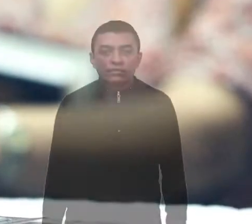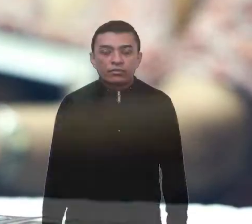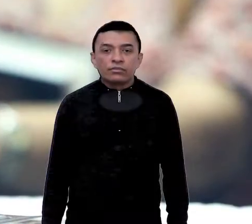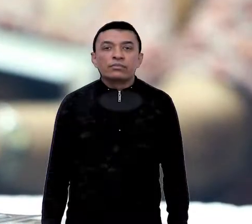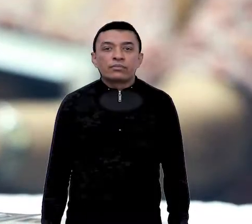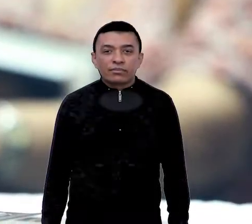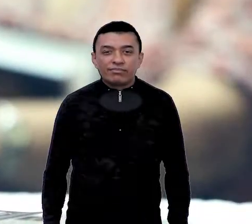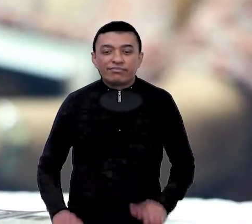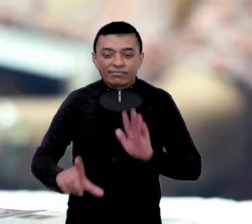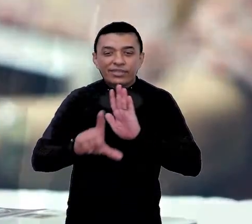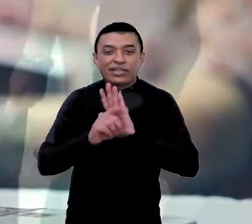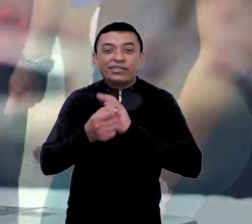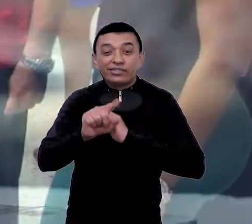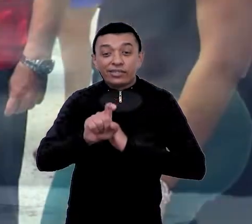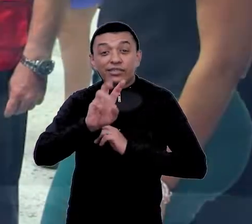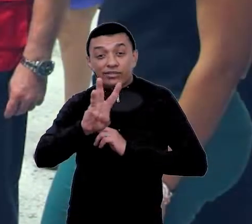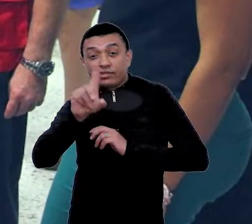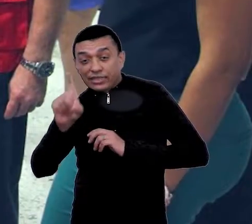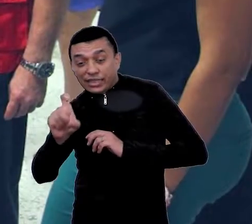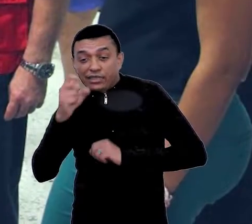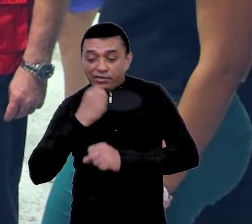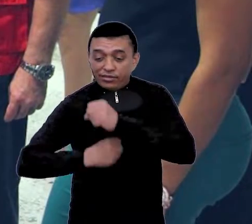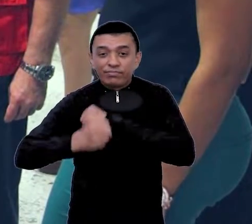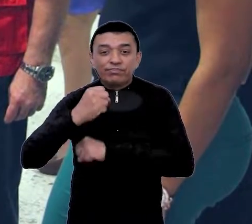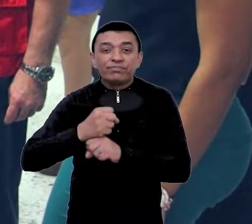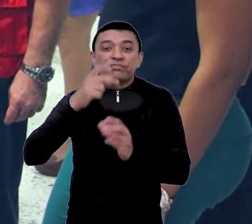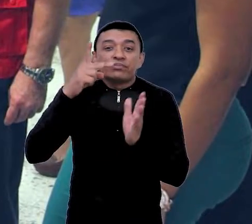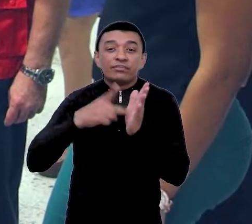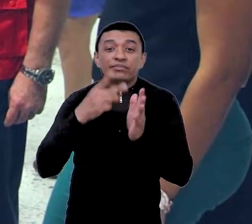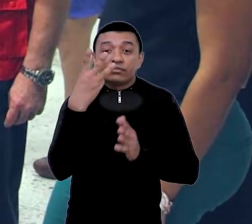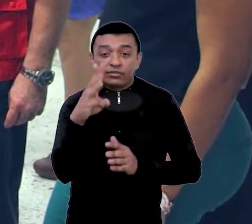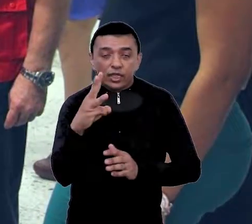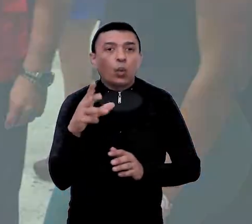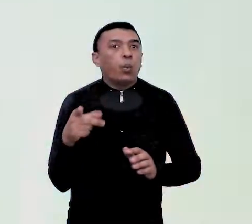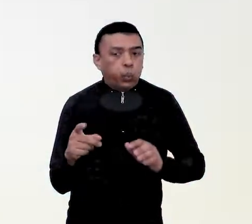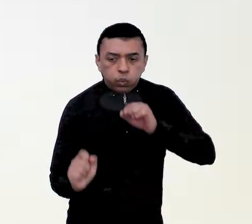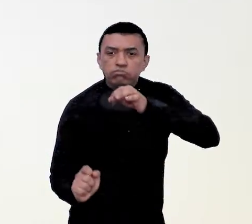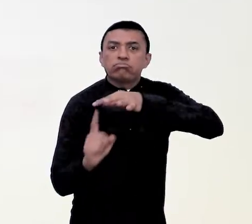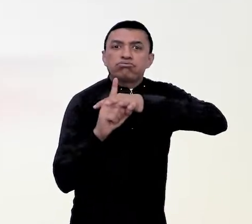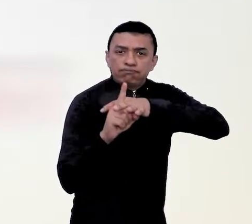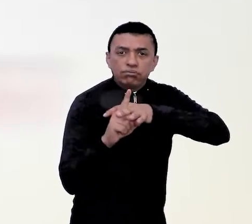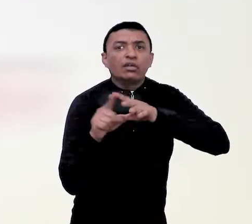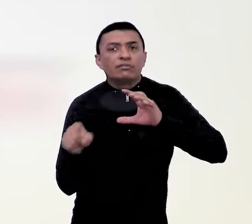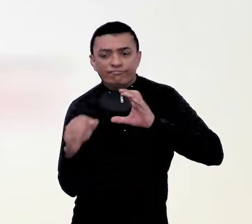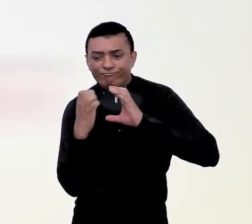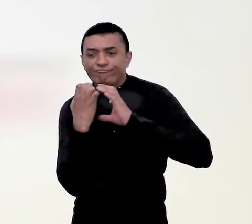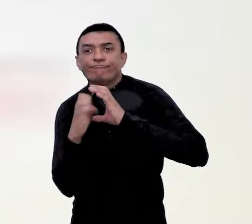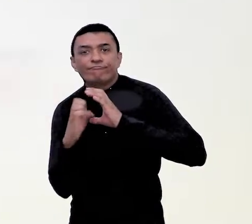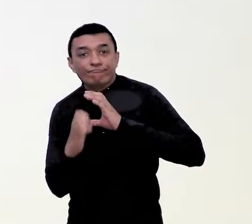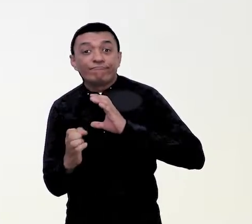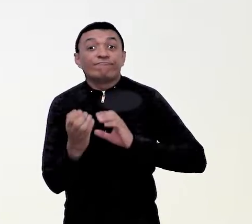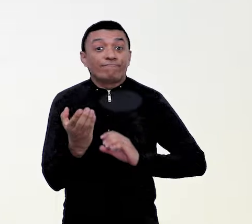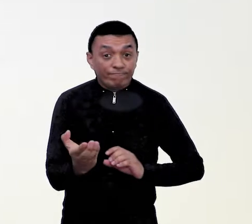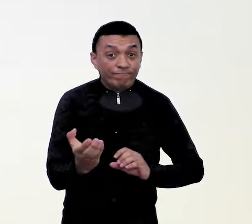La Ley 1636 de 2013 creó la Unidad Administrativa Especial del Servicio Público de Empleo como